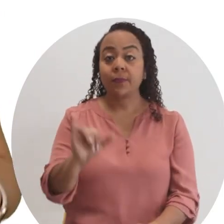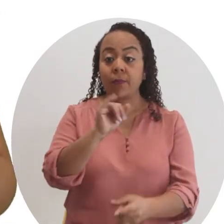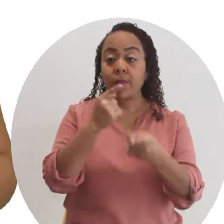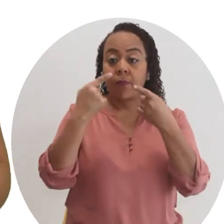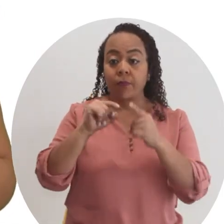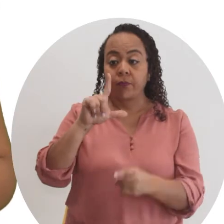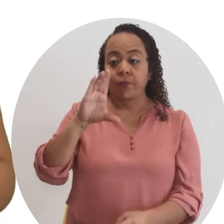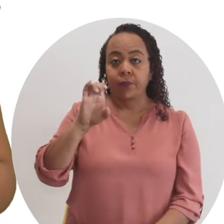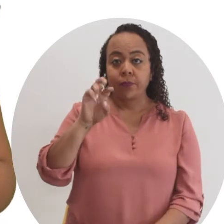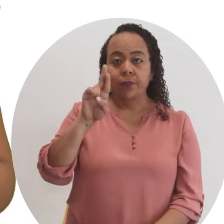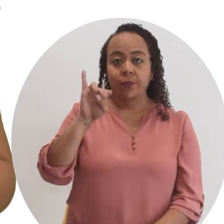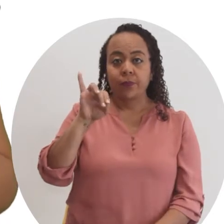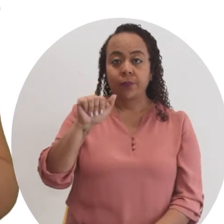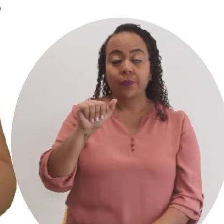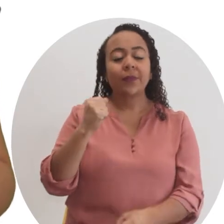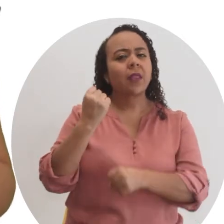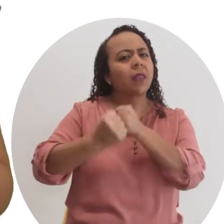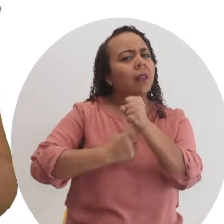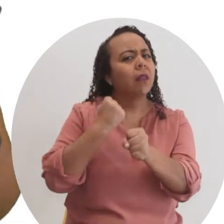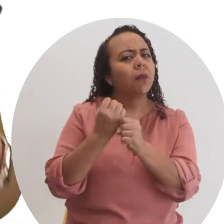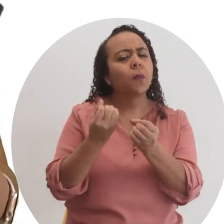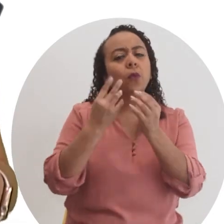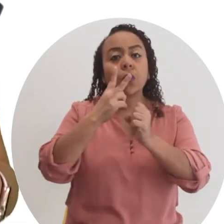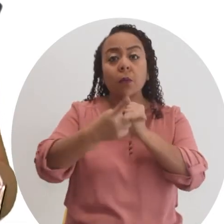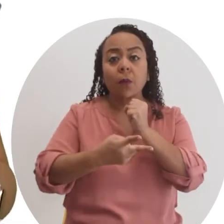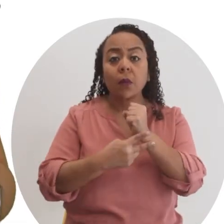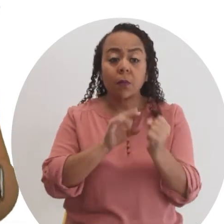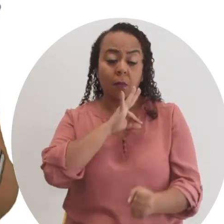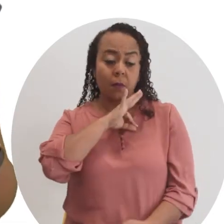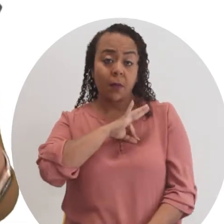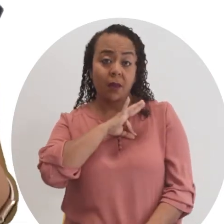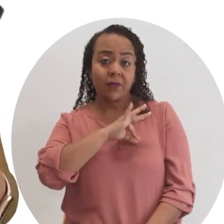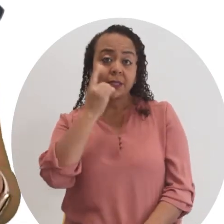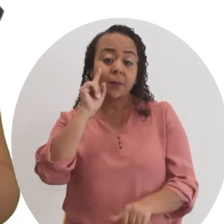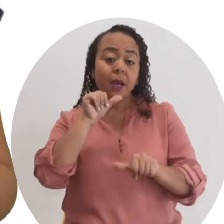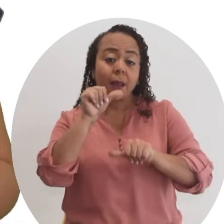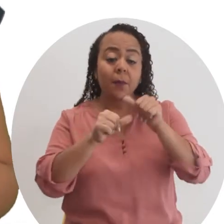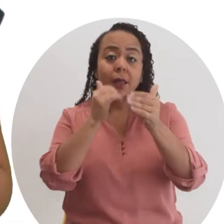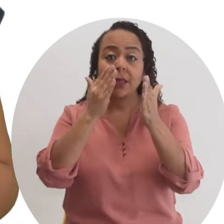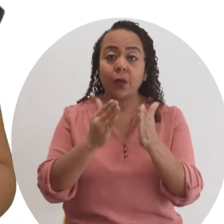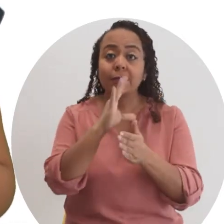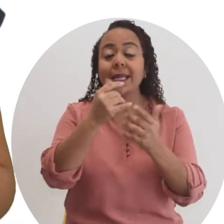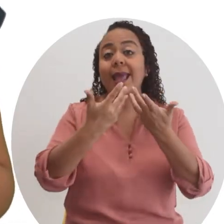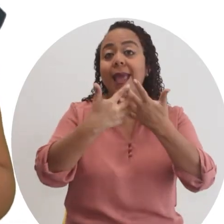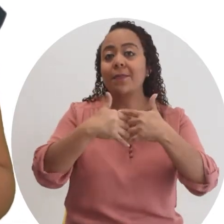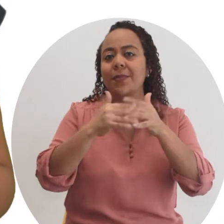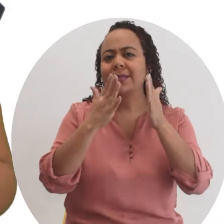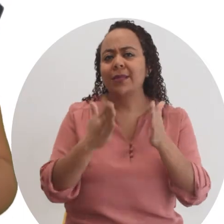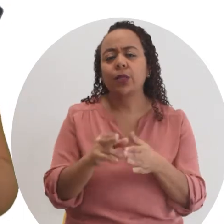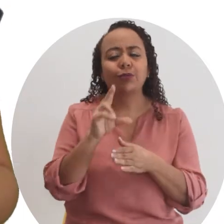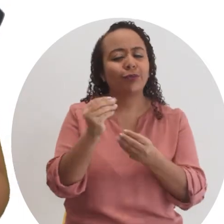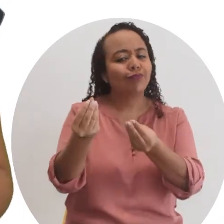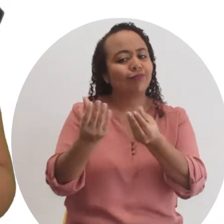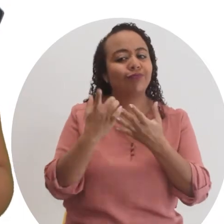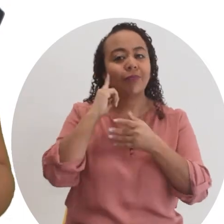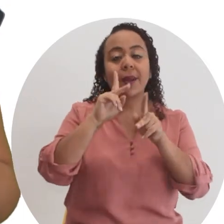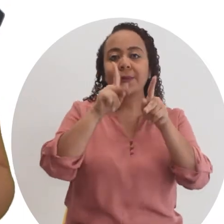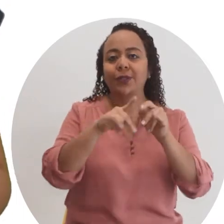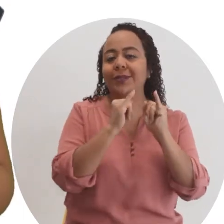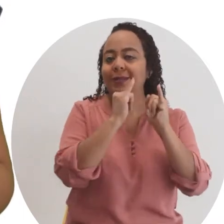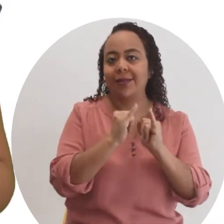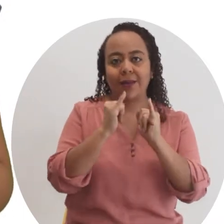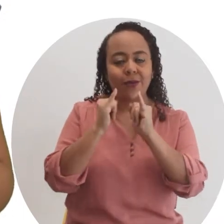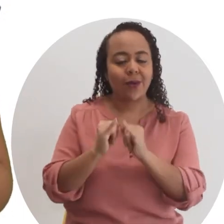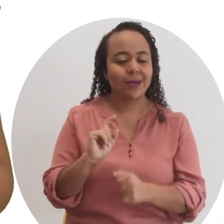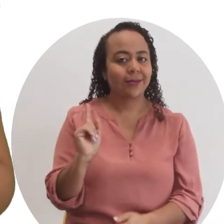Como le ocurrió a Lucrecia, por años, en muchas ocasiones los beneficios para emprendedoras y empresarias no son brindados para